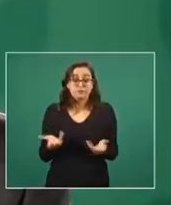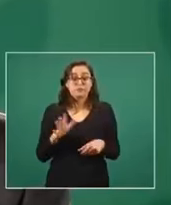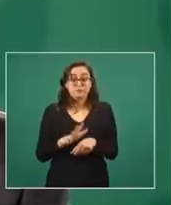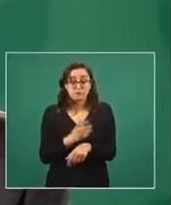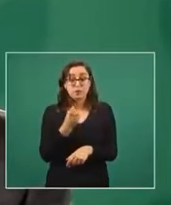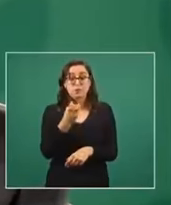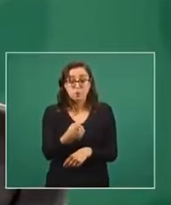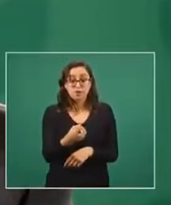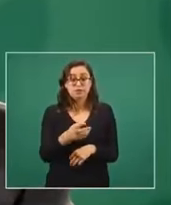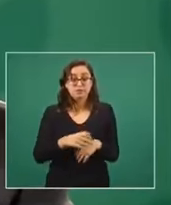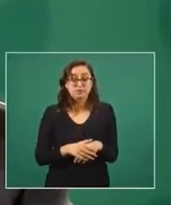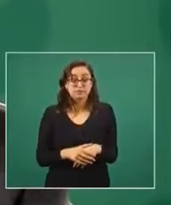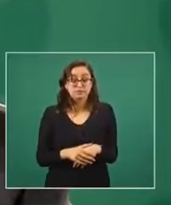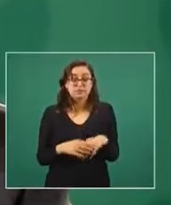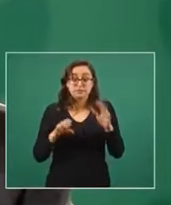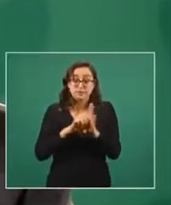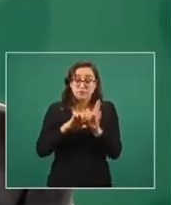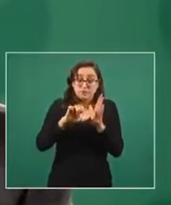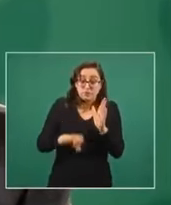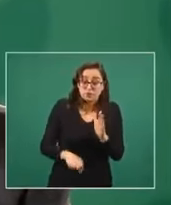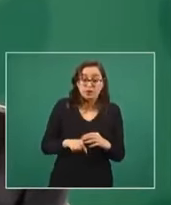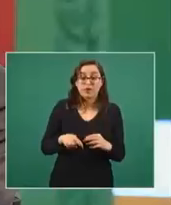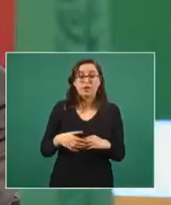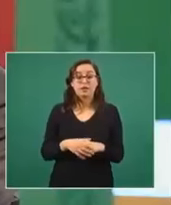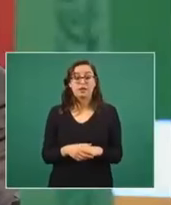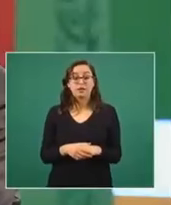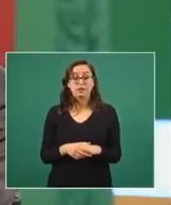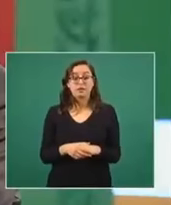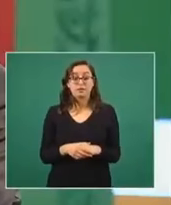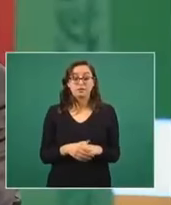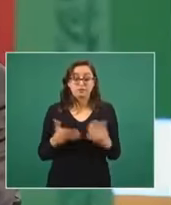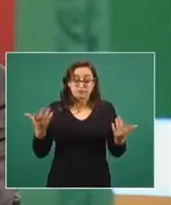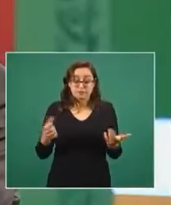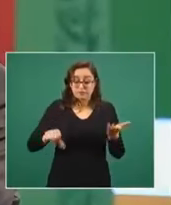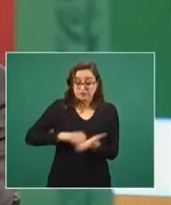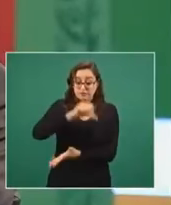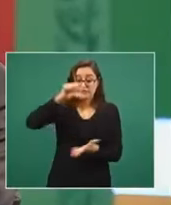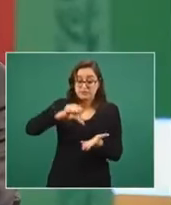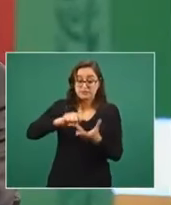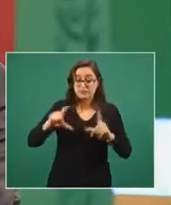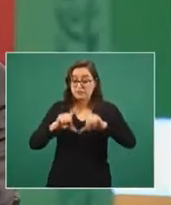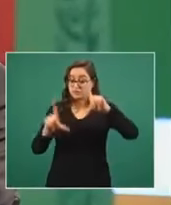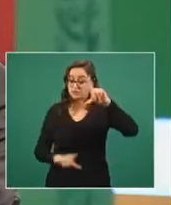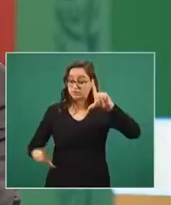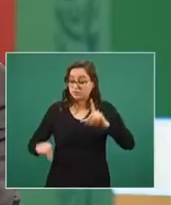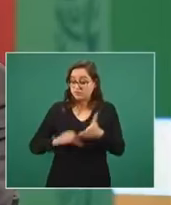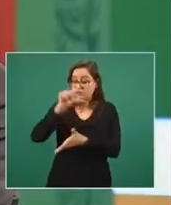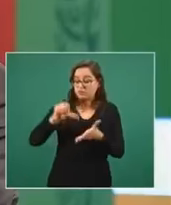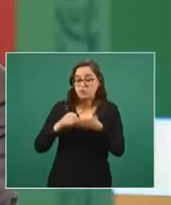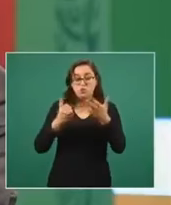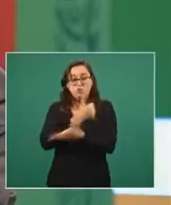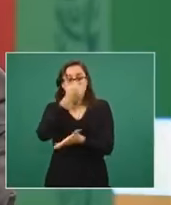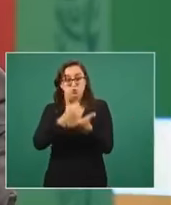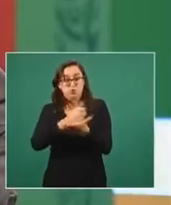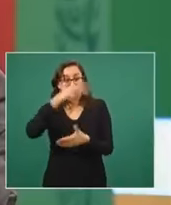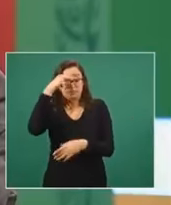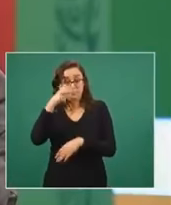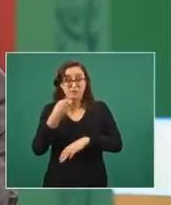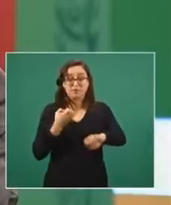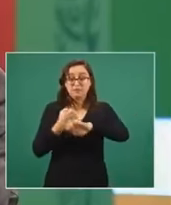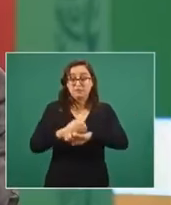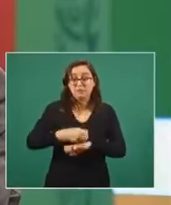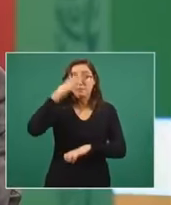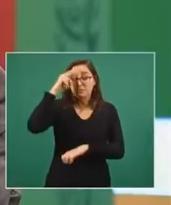pongo precisamente el ejemplo vigente. En el Valle de México, la Ciudad de México y el Estado de México, desde hace